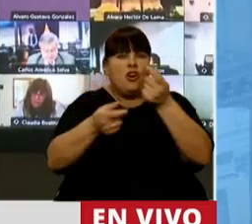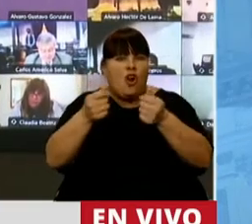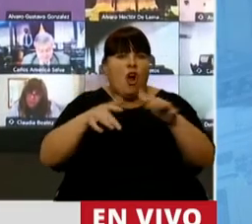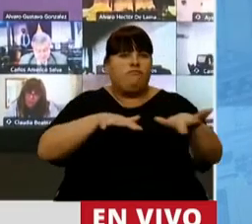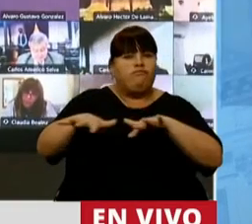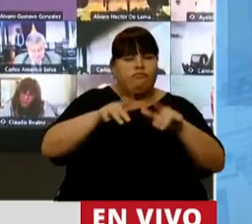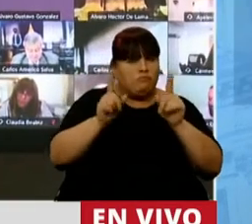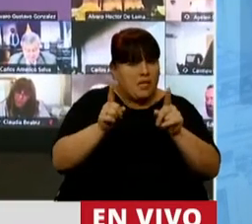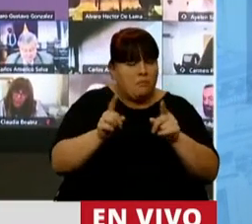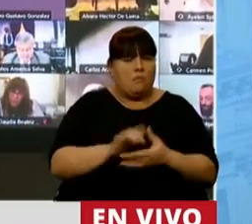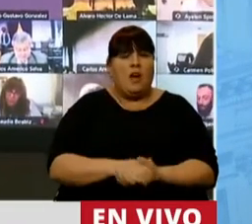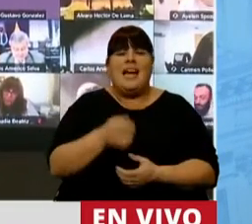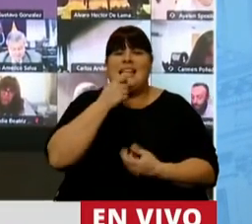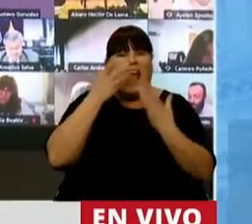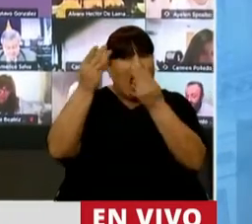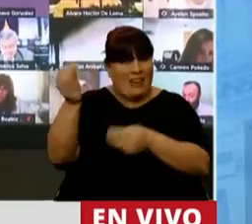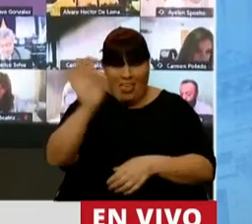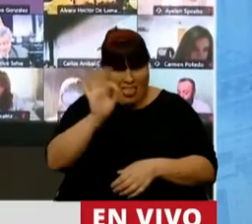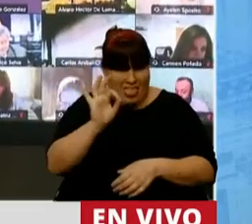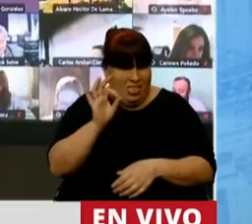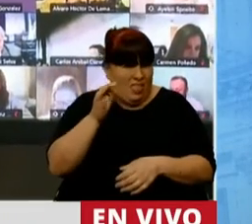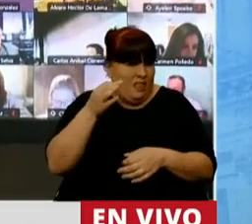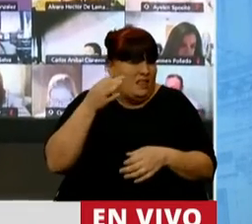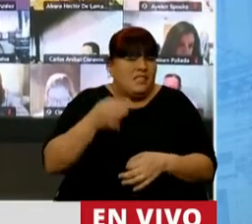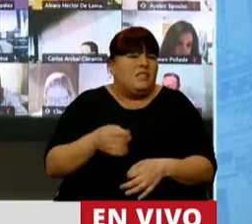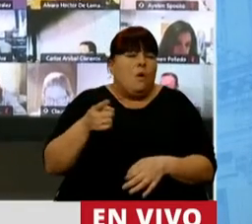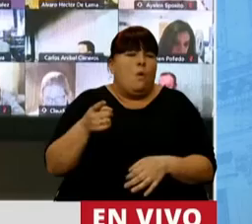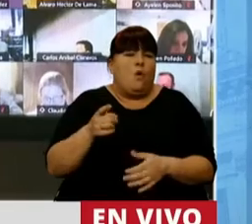y actividad que sin esa asistencia hubieran sido